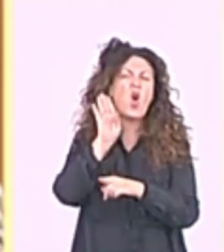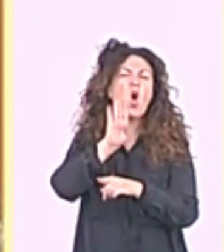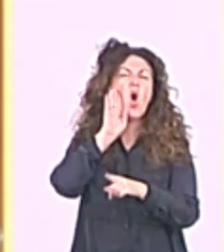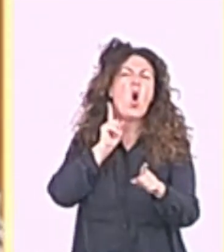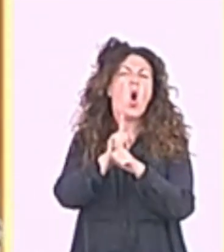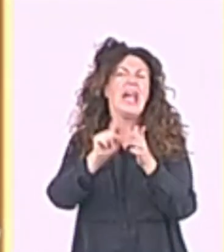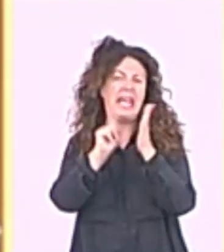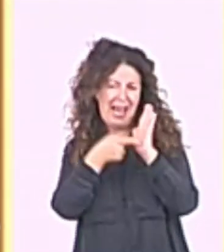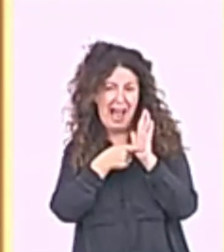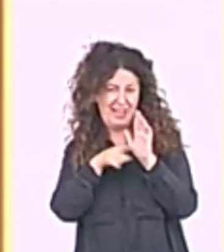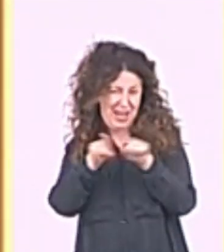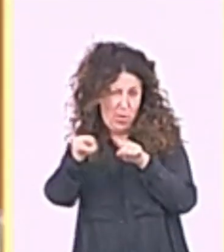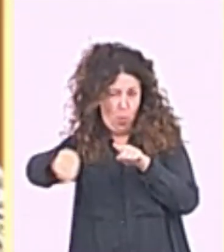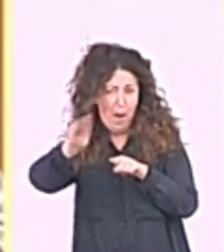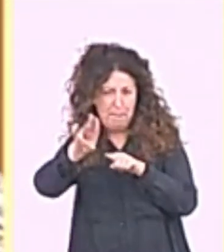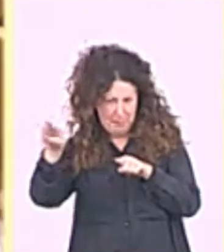al Partido Popular.